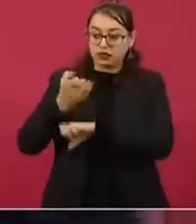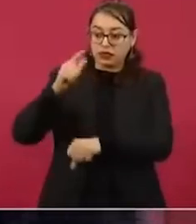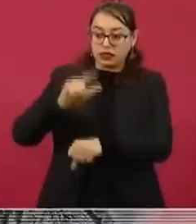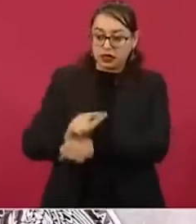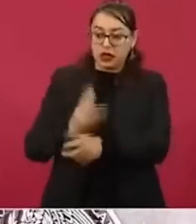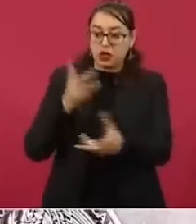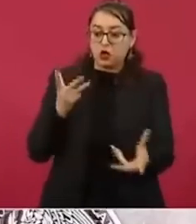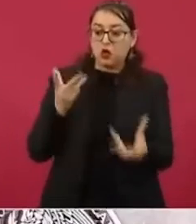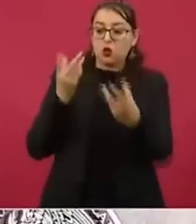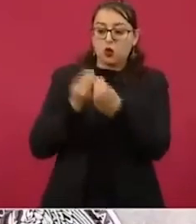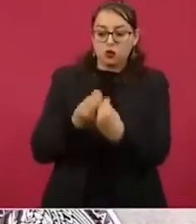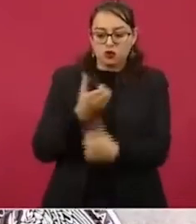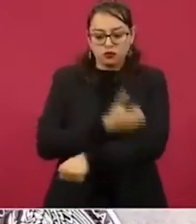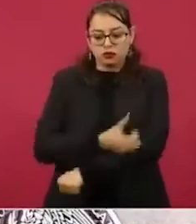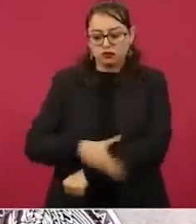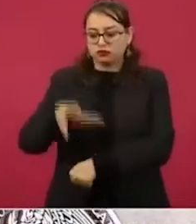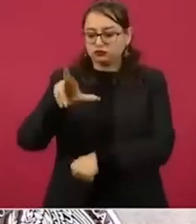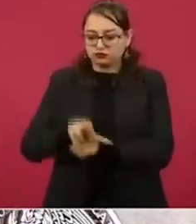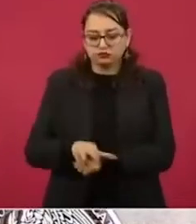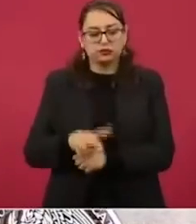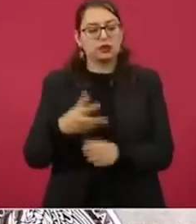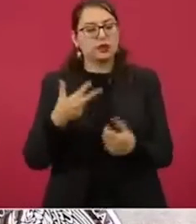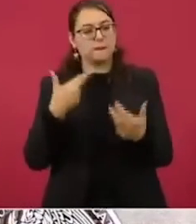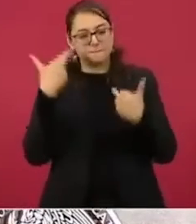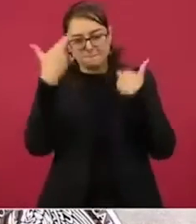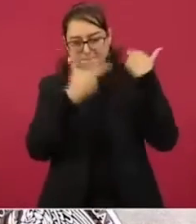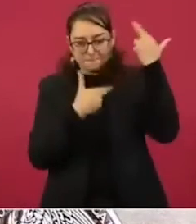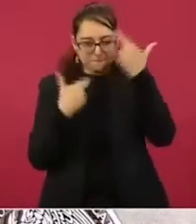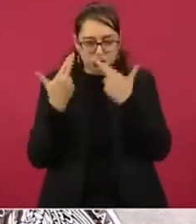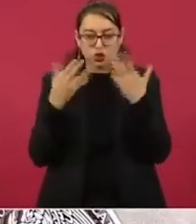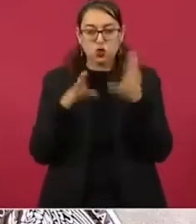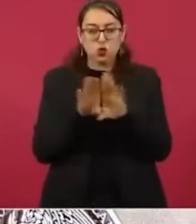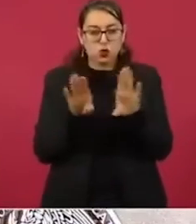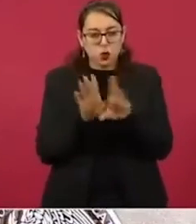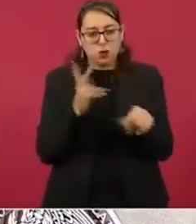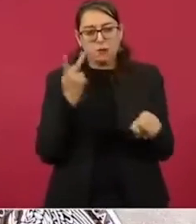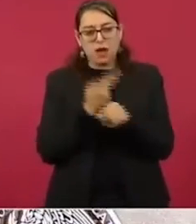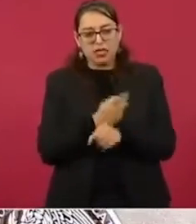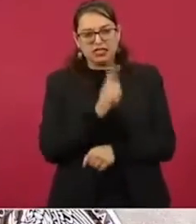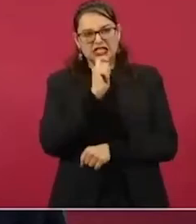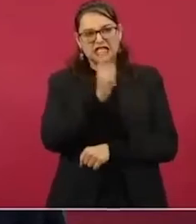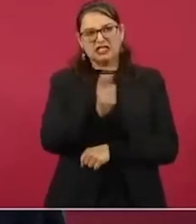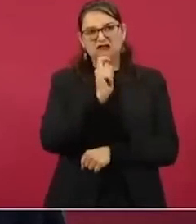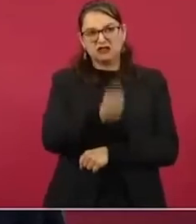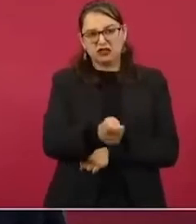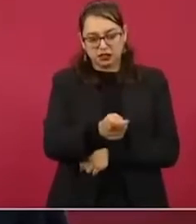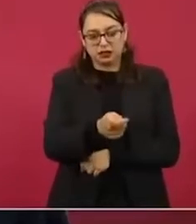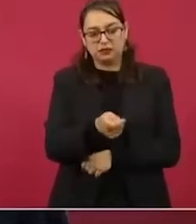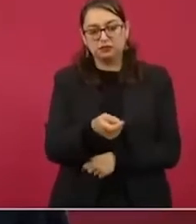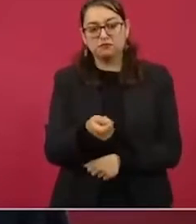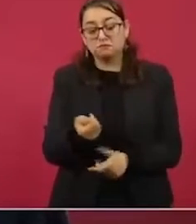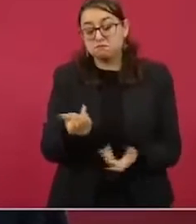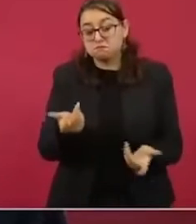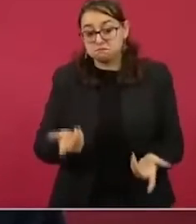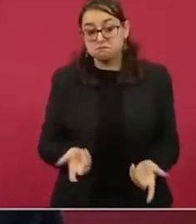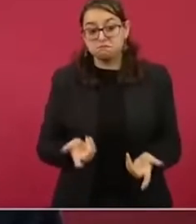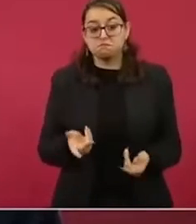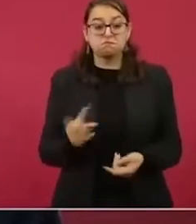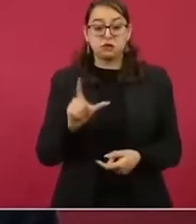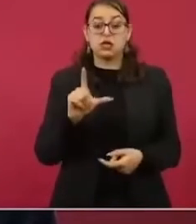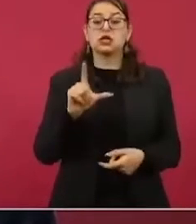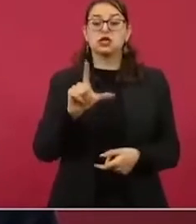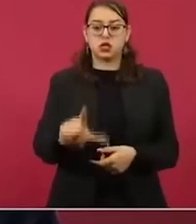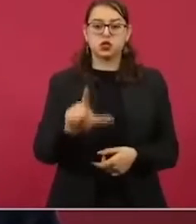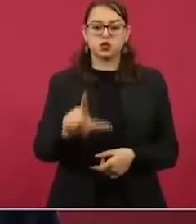hacer un diagnóstico puntual de este hecho. Y seguramente el lunes